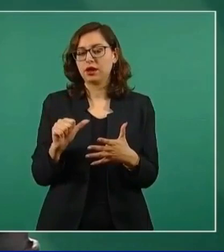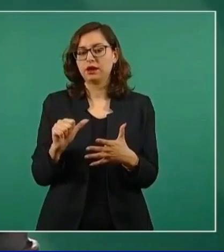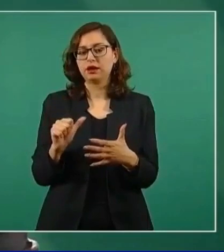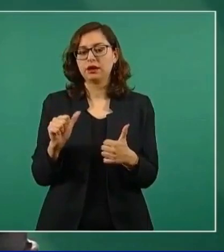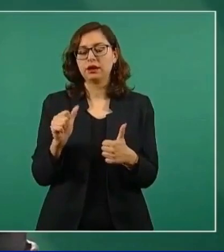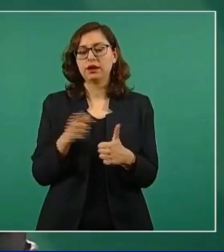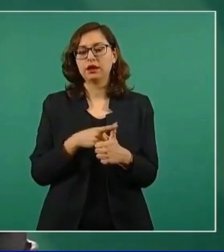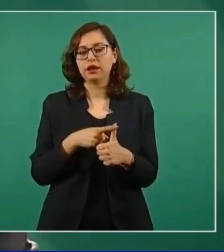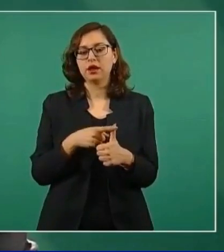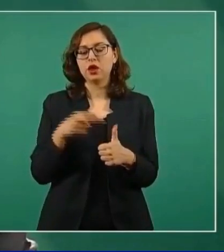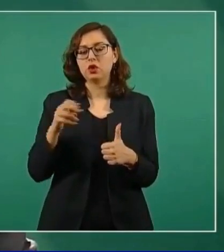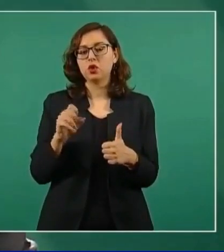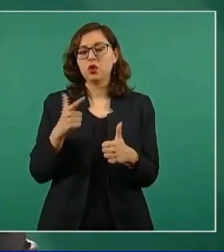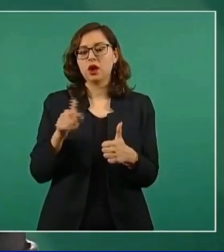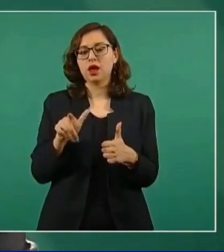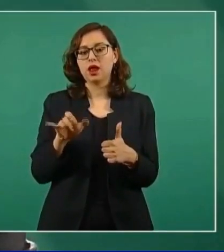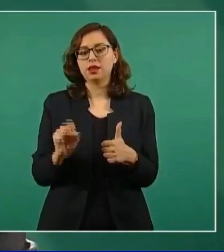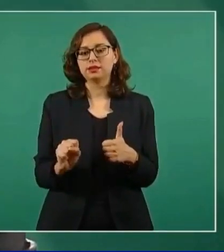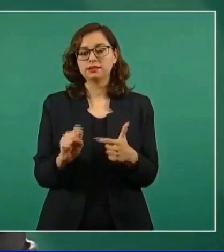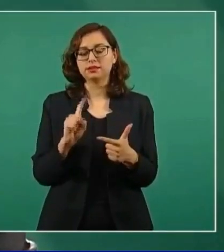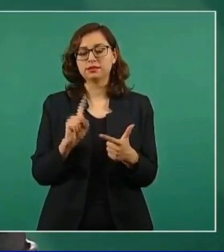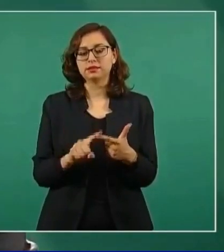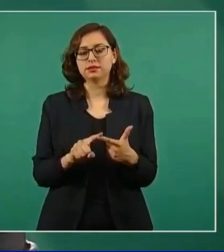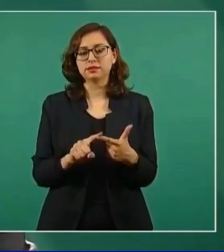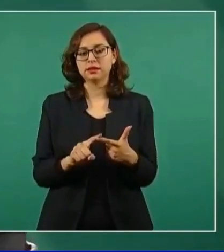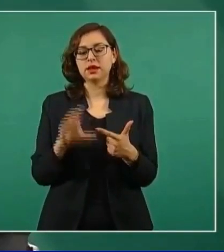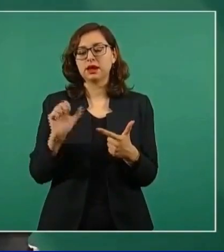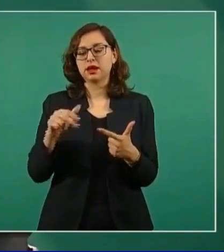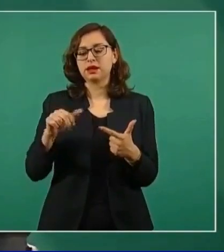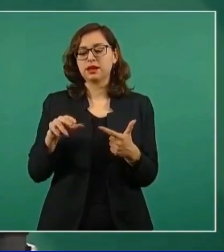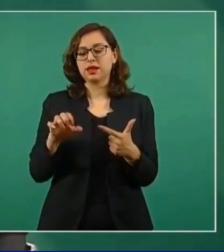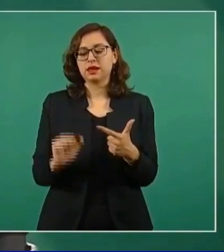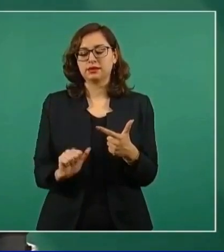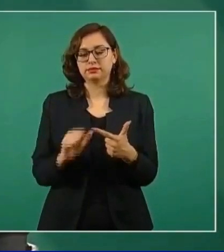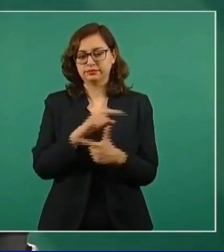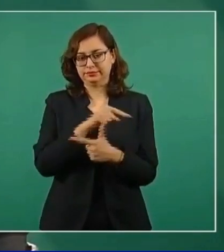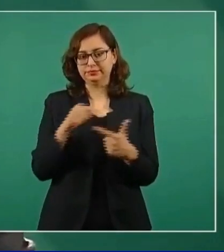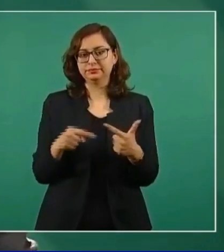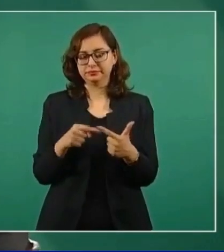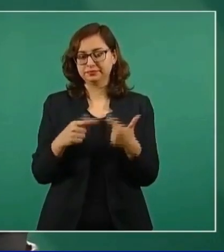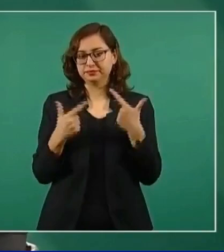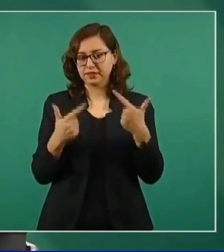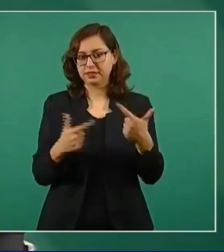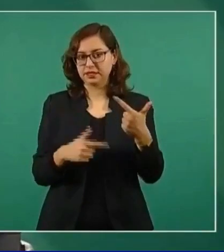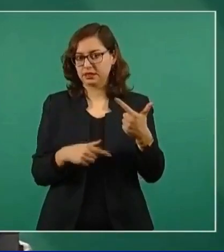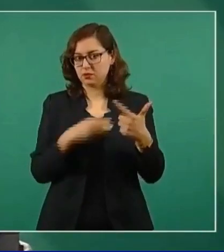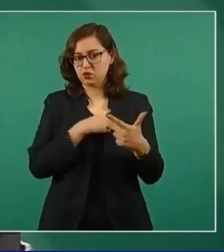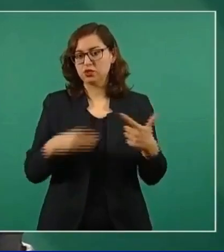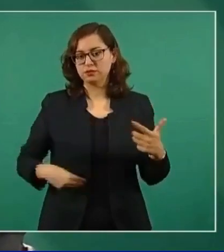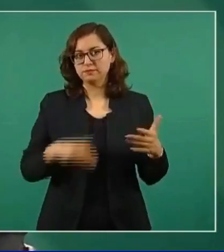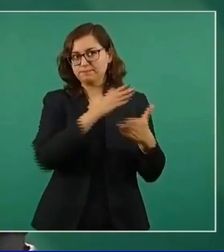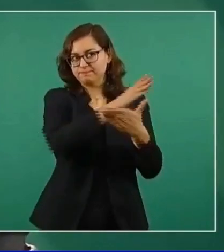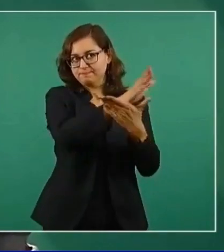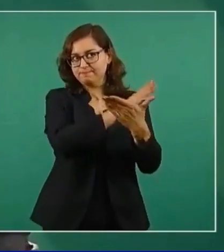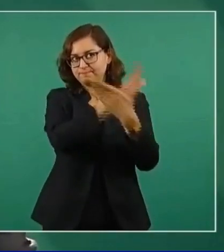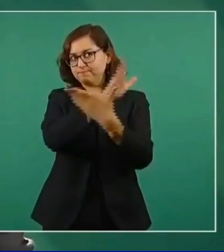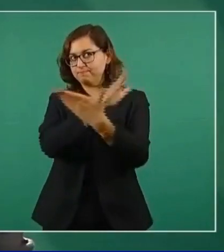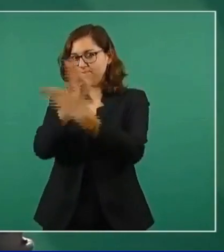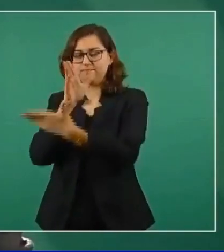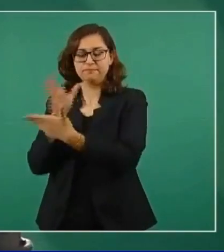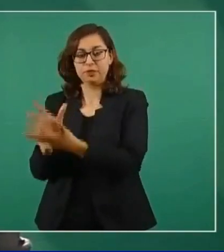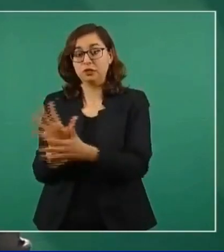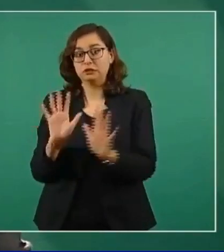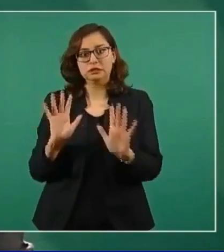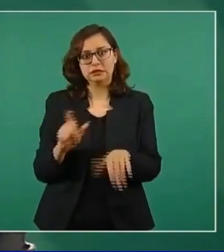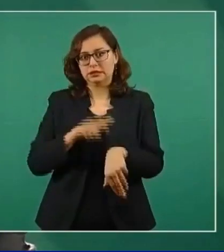vamos a estar en Nogales y vamos a estar en Cananea. Hasta ahí nos alcanza esta